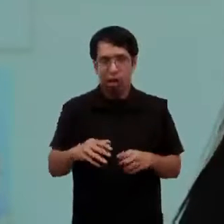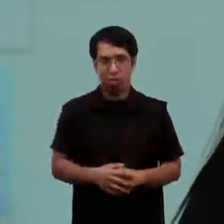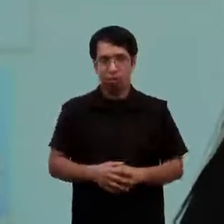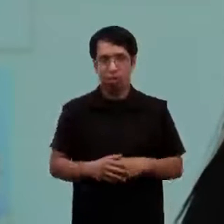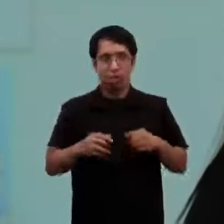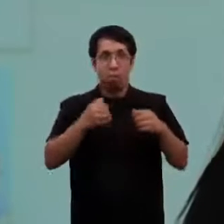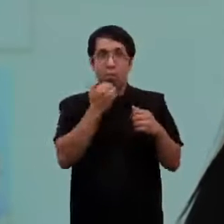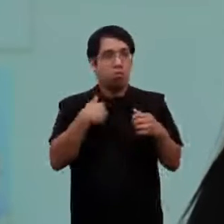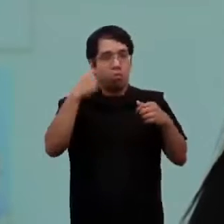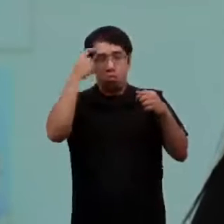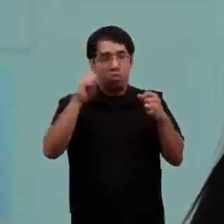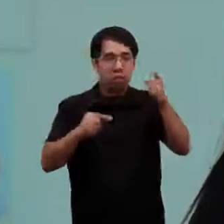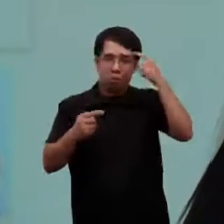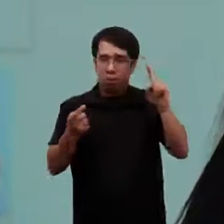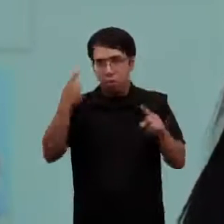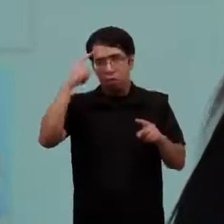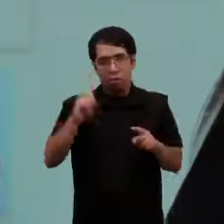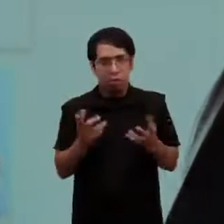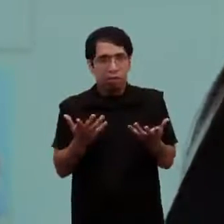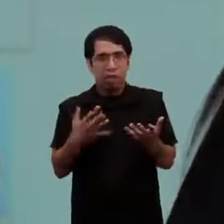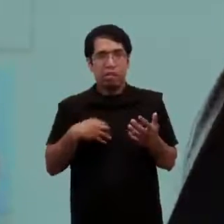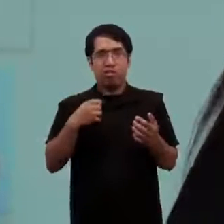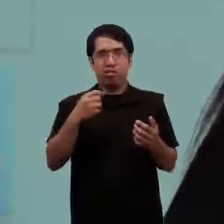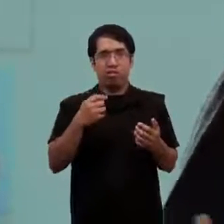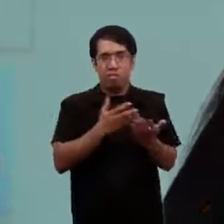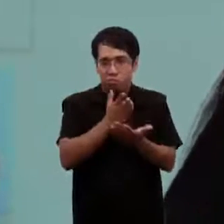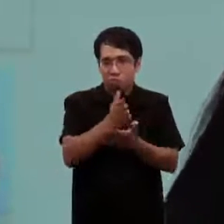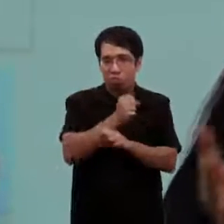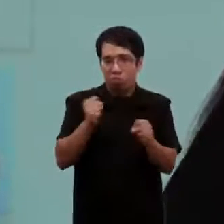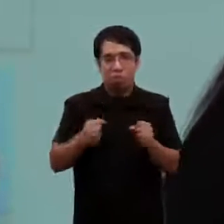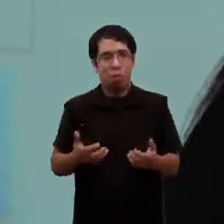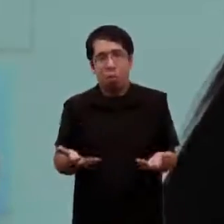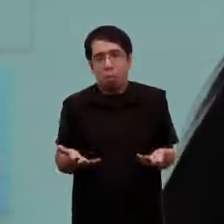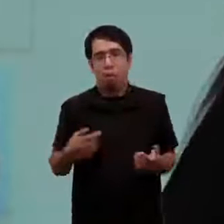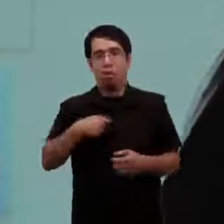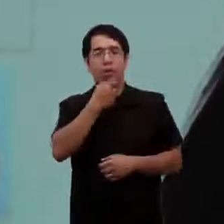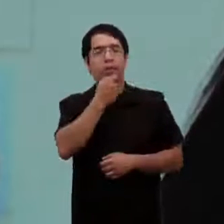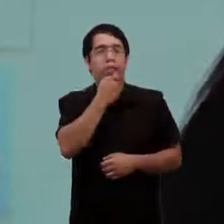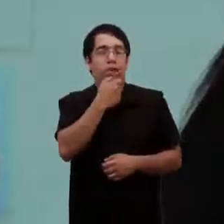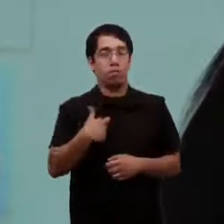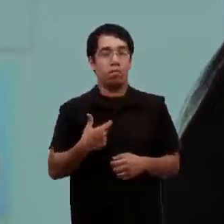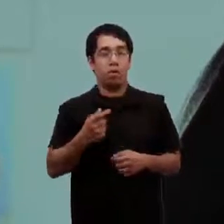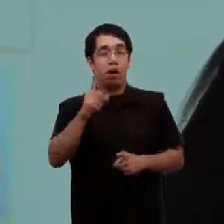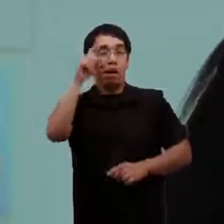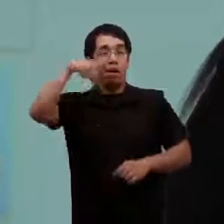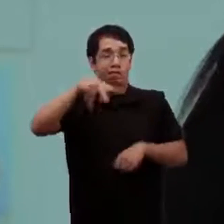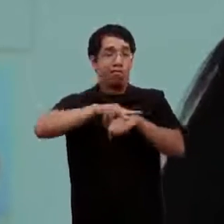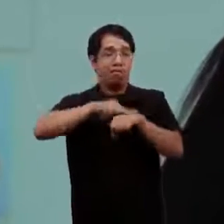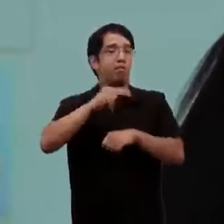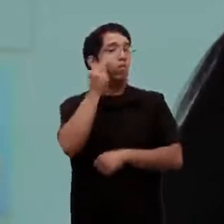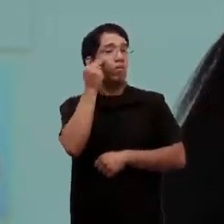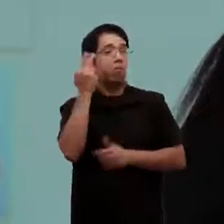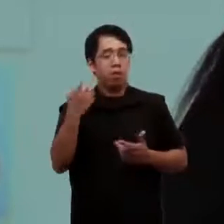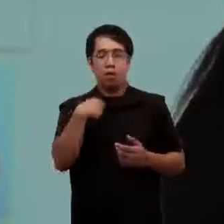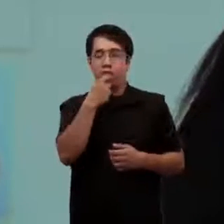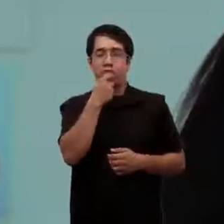país tenemos ese problema de los falsos diagnósticos que tiene que ver un poco esto del ET realmente que se aplica